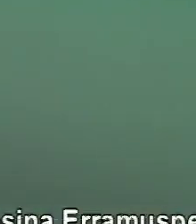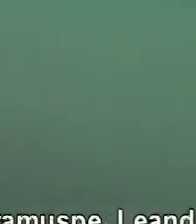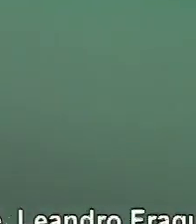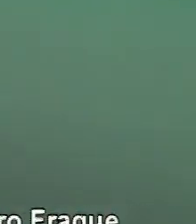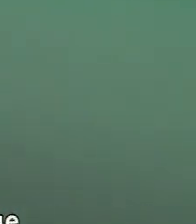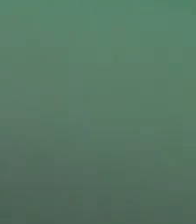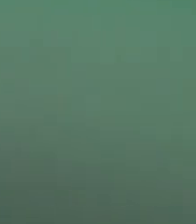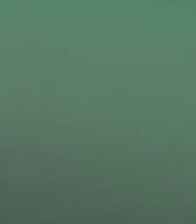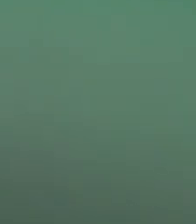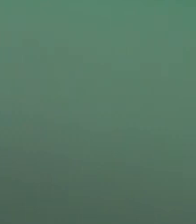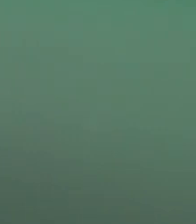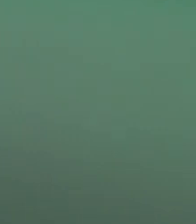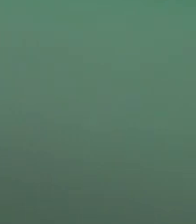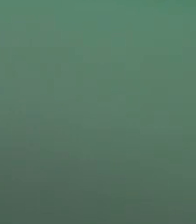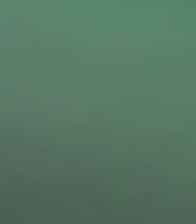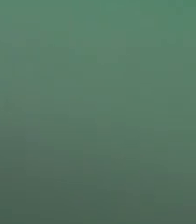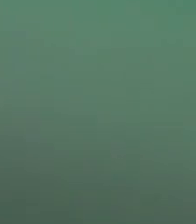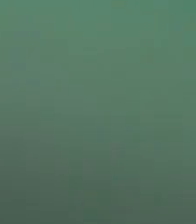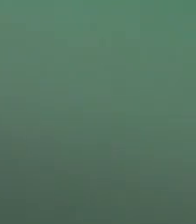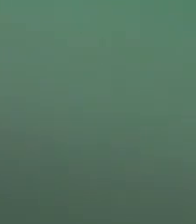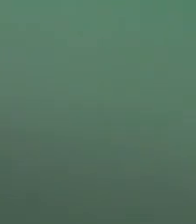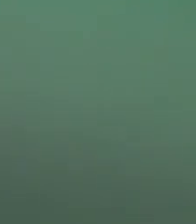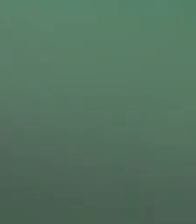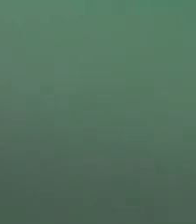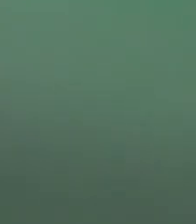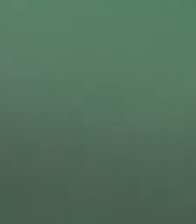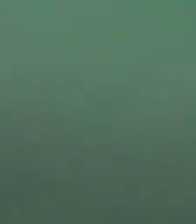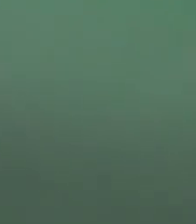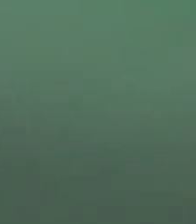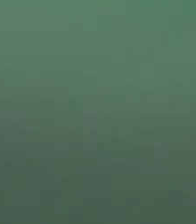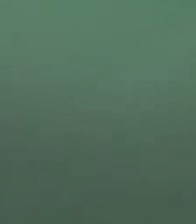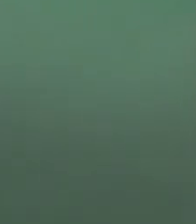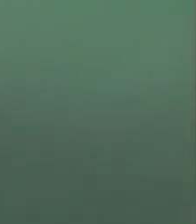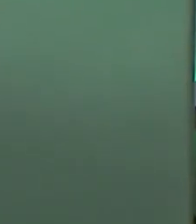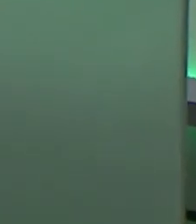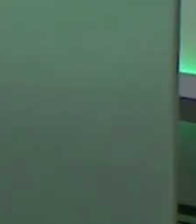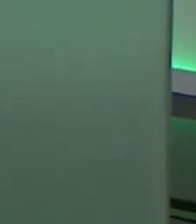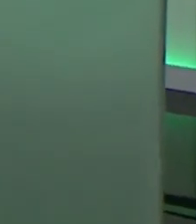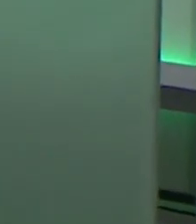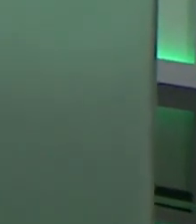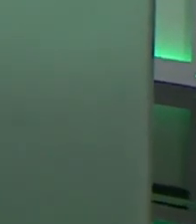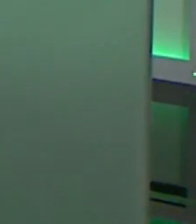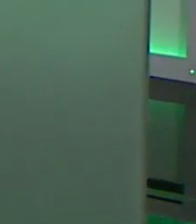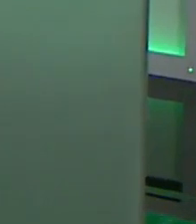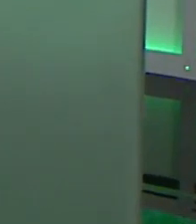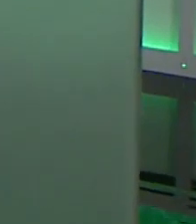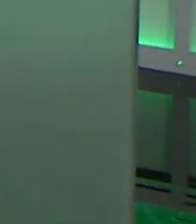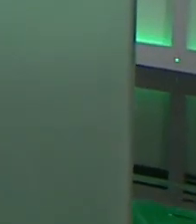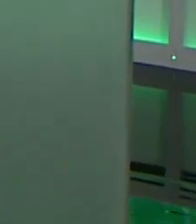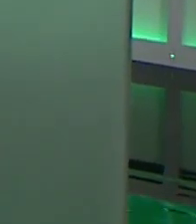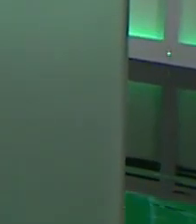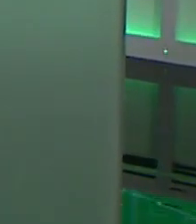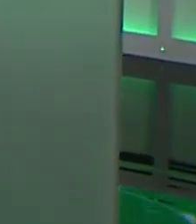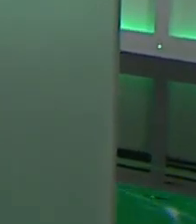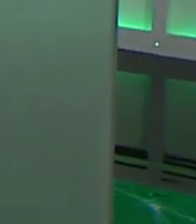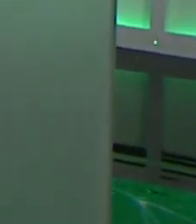Y hasta aquí la información por hoy. Ha sido un gusto acompañarles, como siempre, desde la pantalla de TV Ciudad. Mañana puntualmente a las 7 de la tarde estaremos en contacto